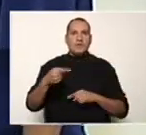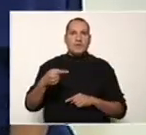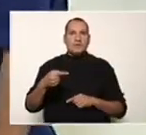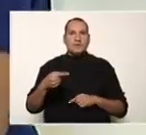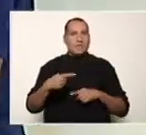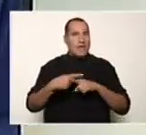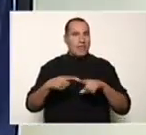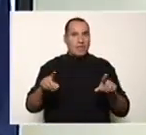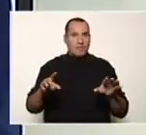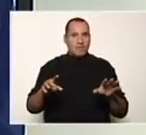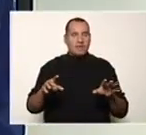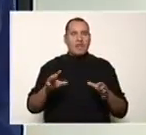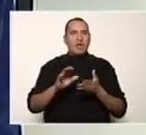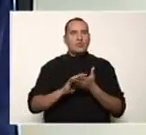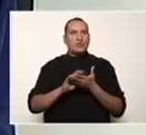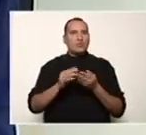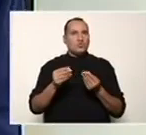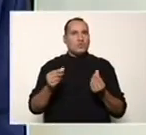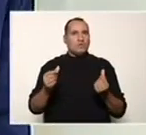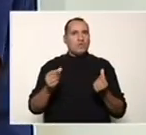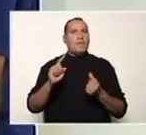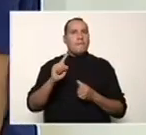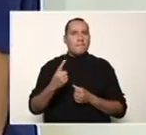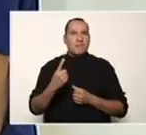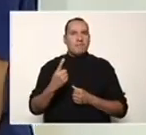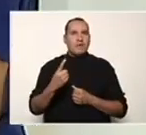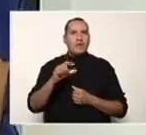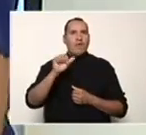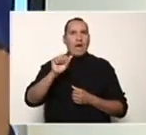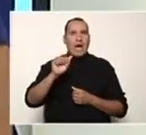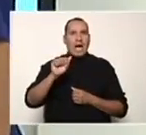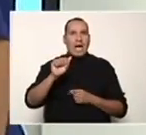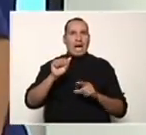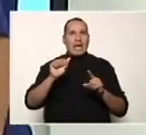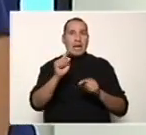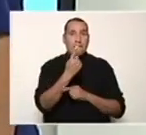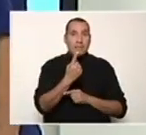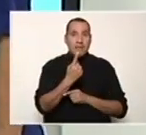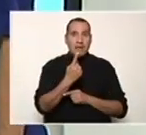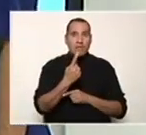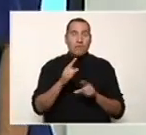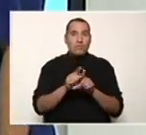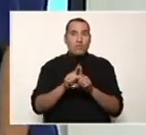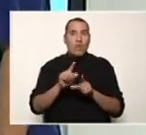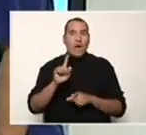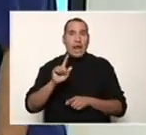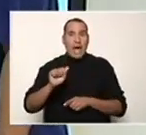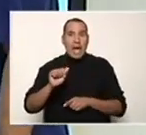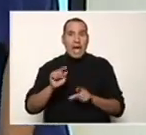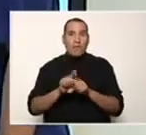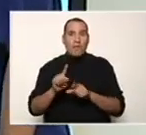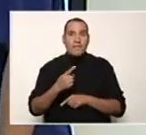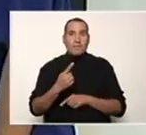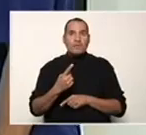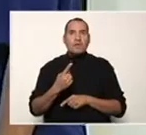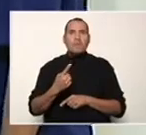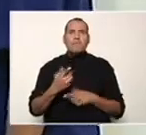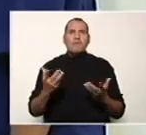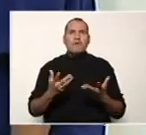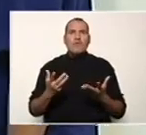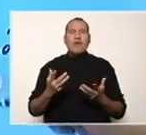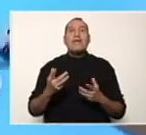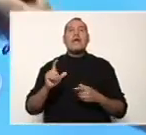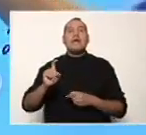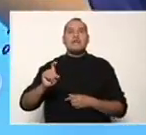desarrollo y nos dice, eleva al cuadrado el primer término. Vean que el primer término de los